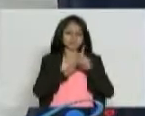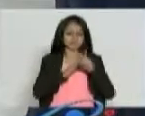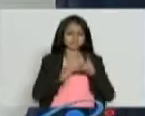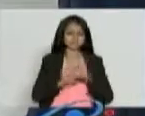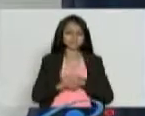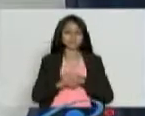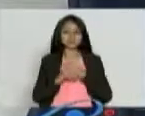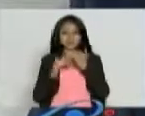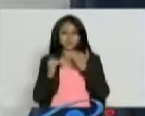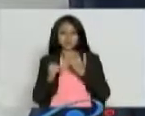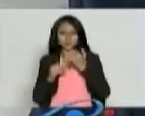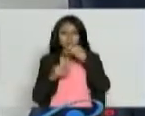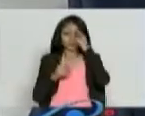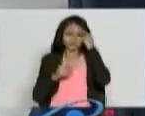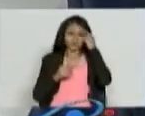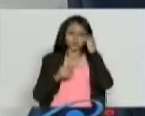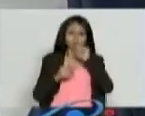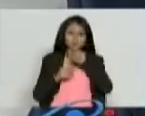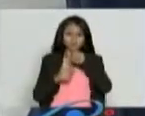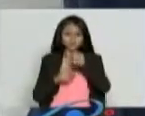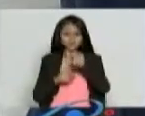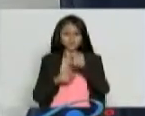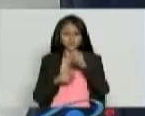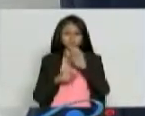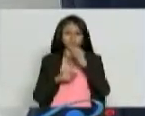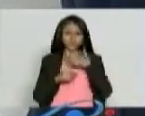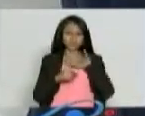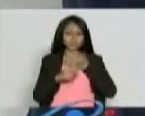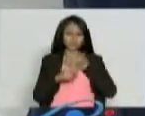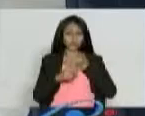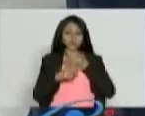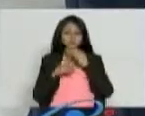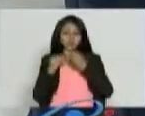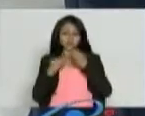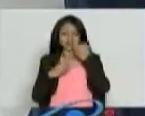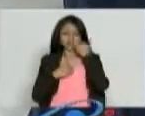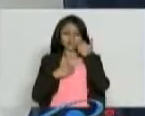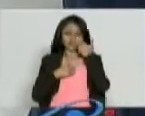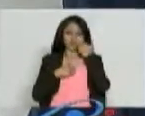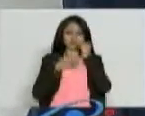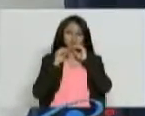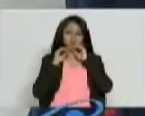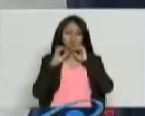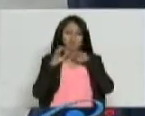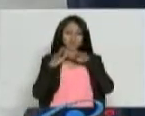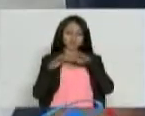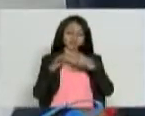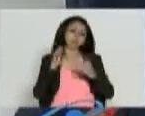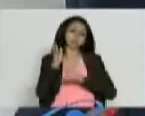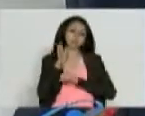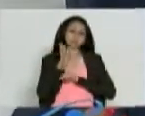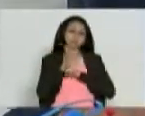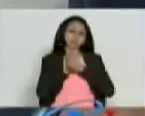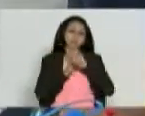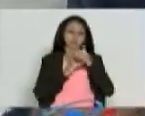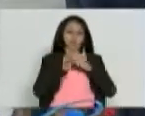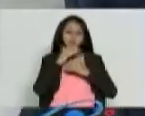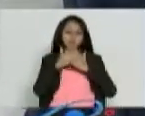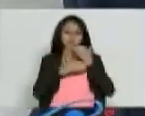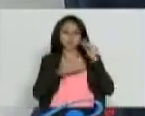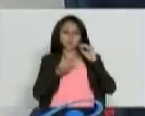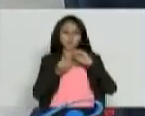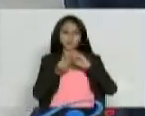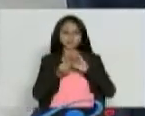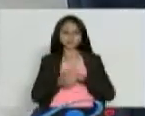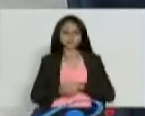Donde cualquier pensamiento suyo invade los terrenos de la enfermedad o mejor propician que la enfermedad pueda